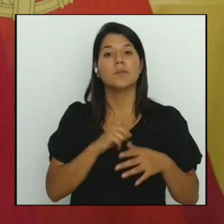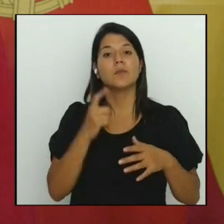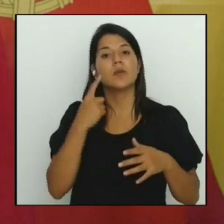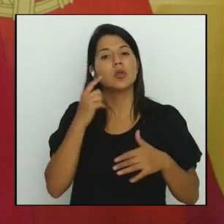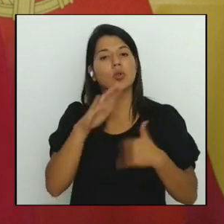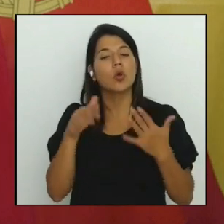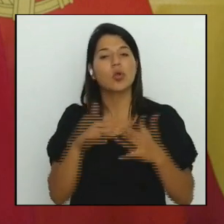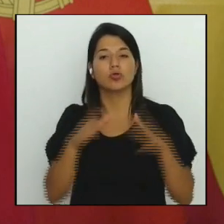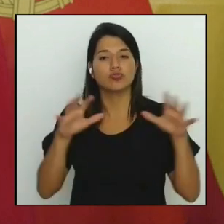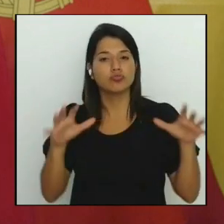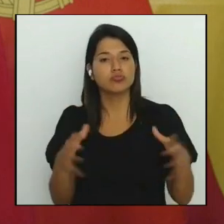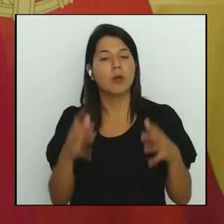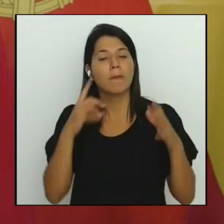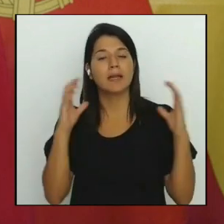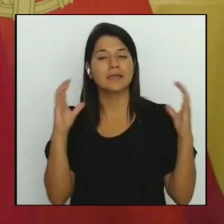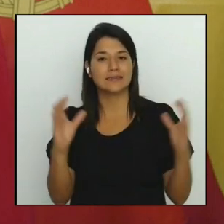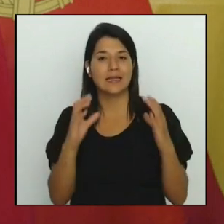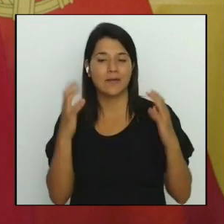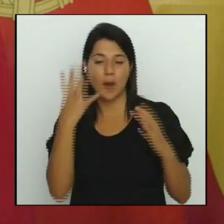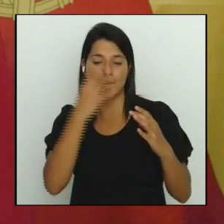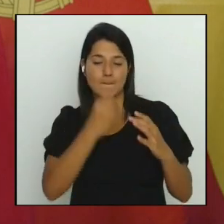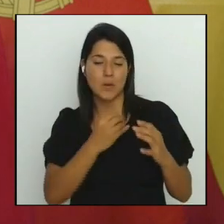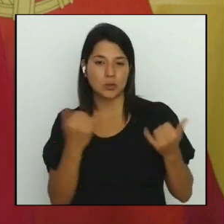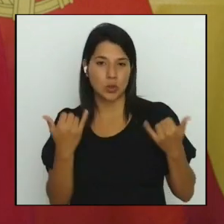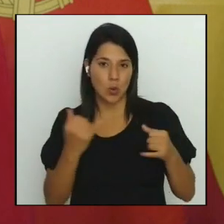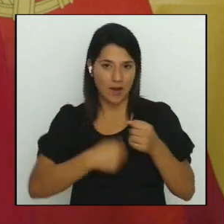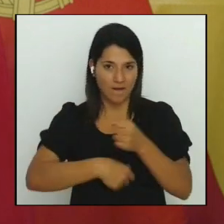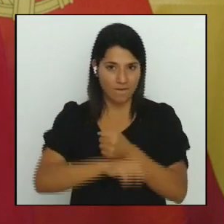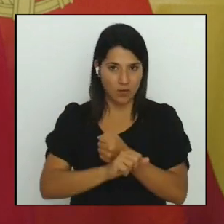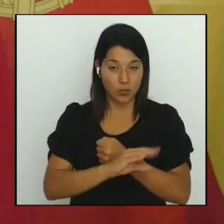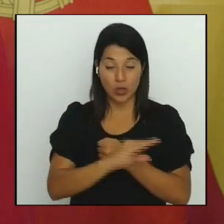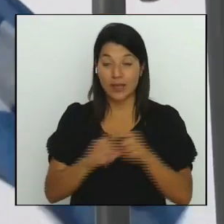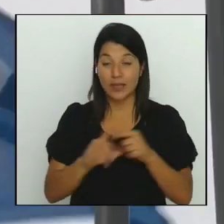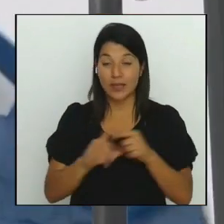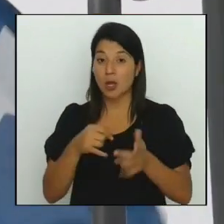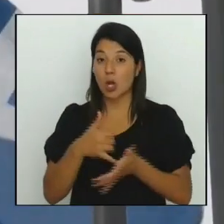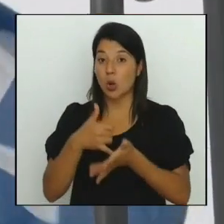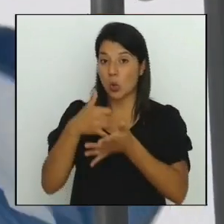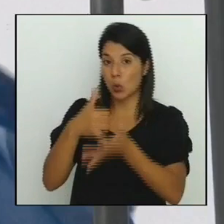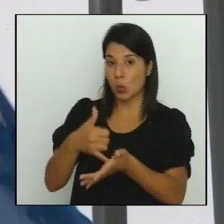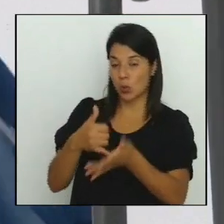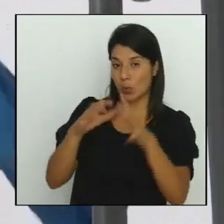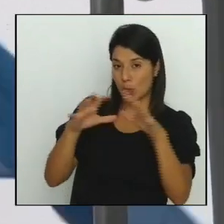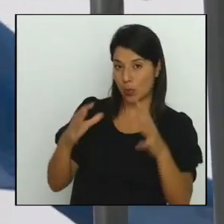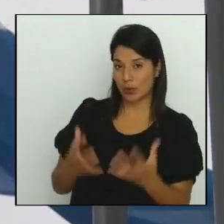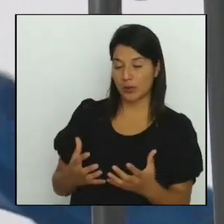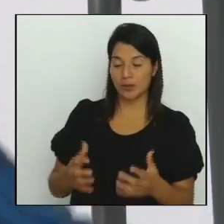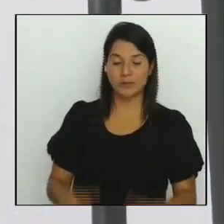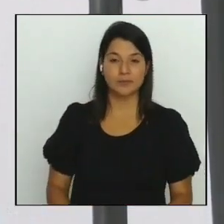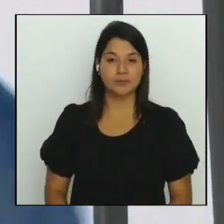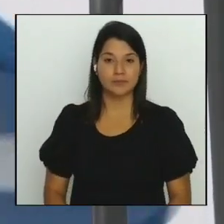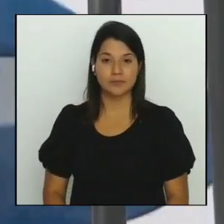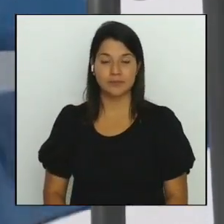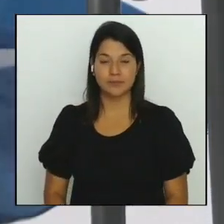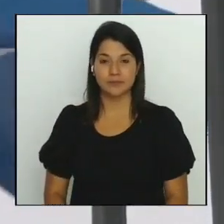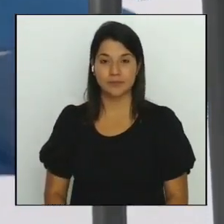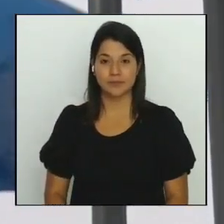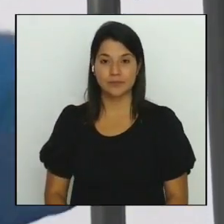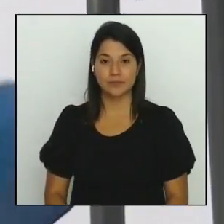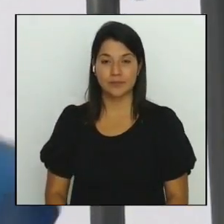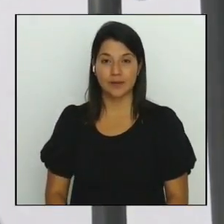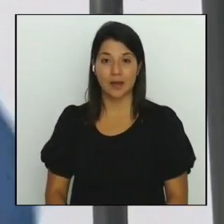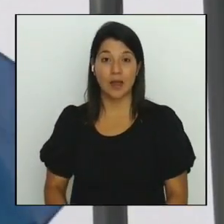centenario y por supuesto la Copa del Mundo de FIFA la inusual propuesta de